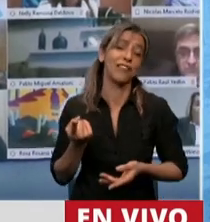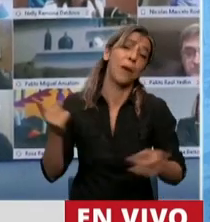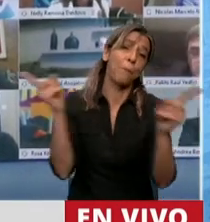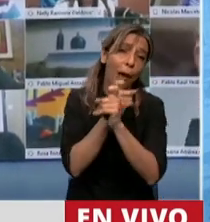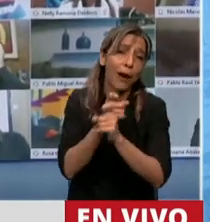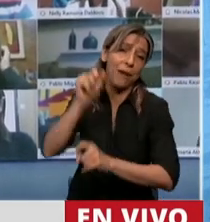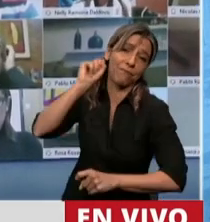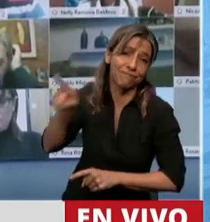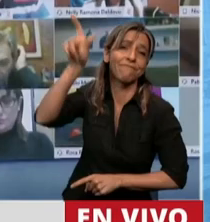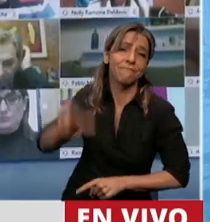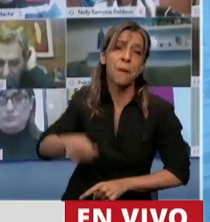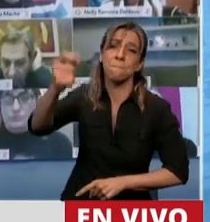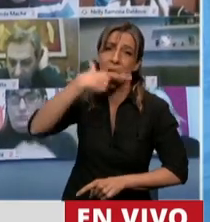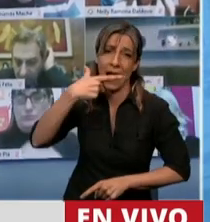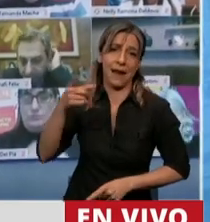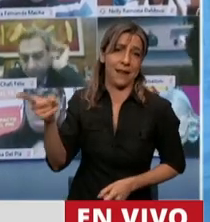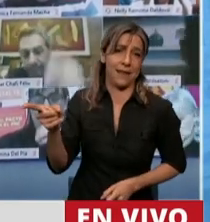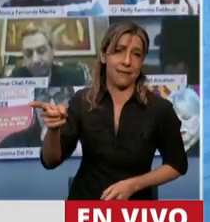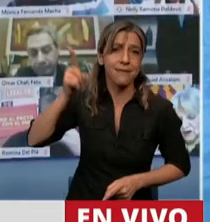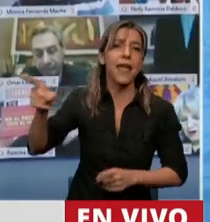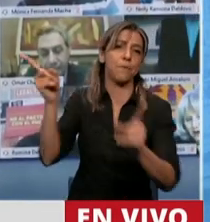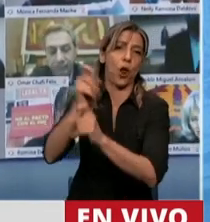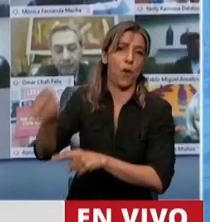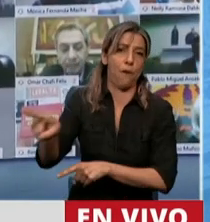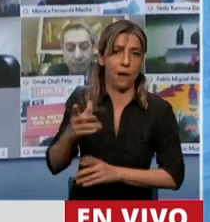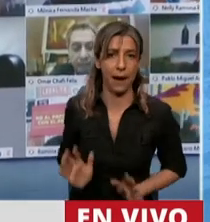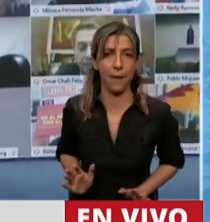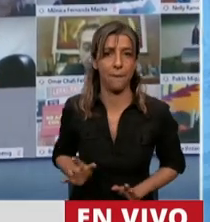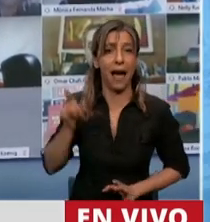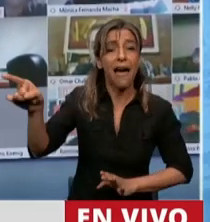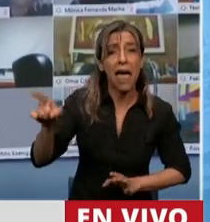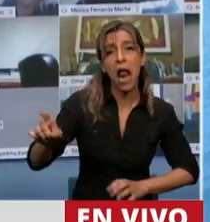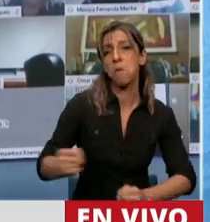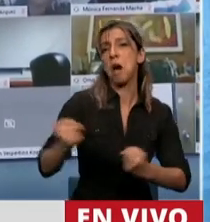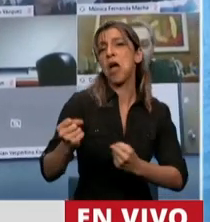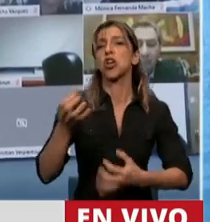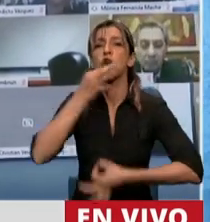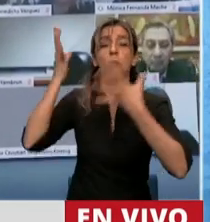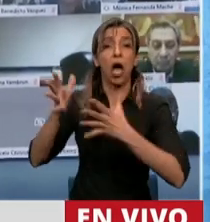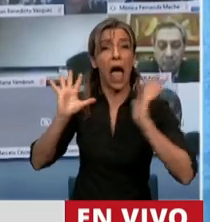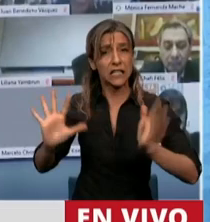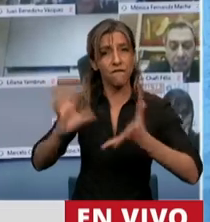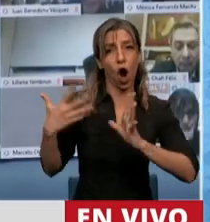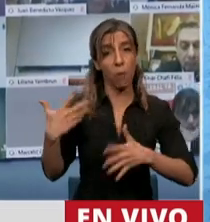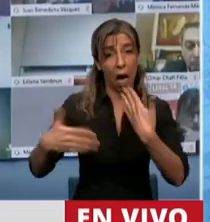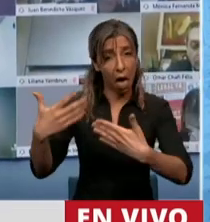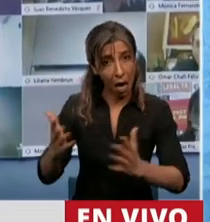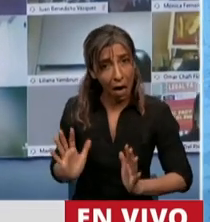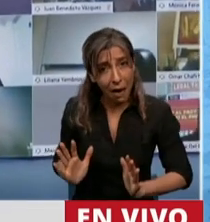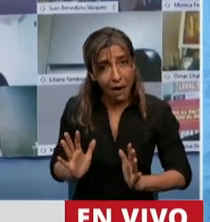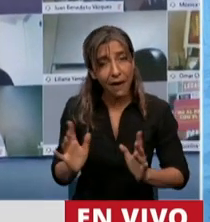y esa es la cuestión de la impunidad la impunidad en el sentido del temor la tiene Macri y los funcionarios